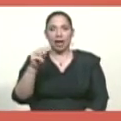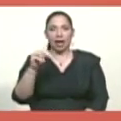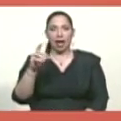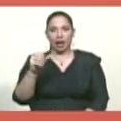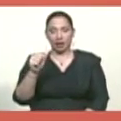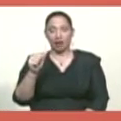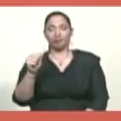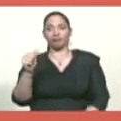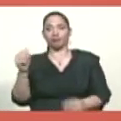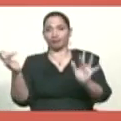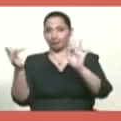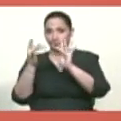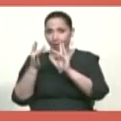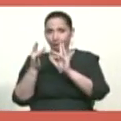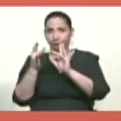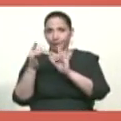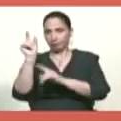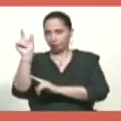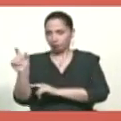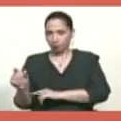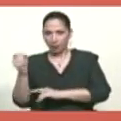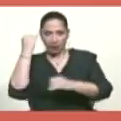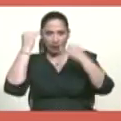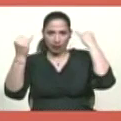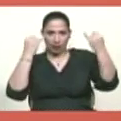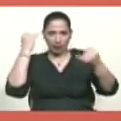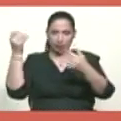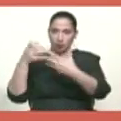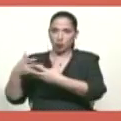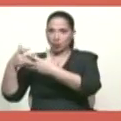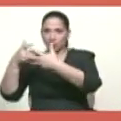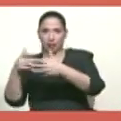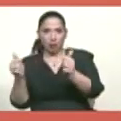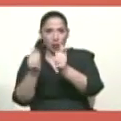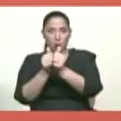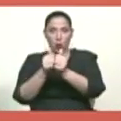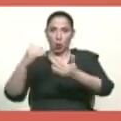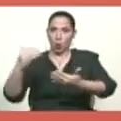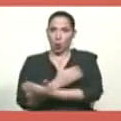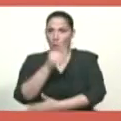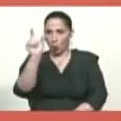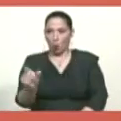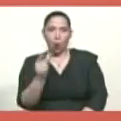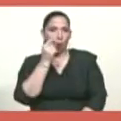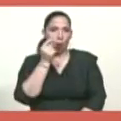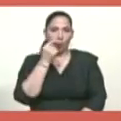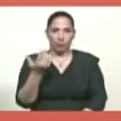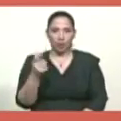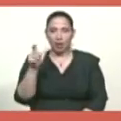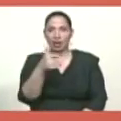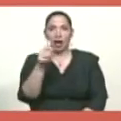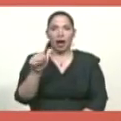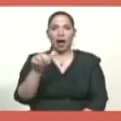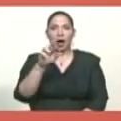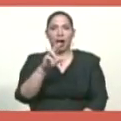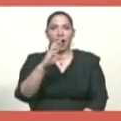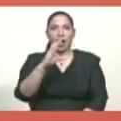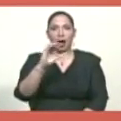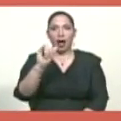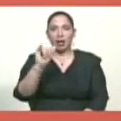la Agencia Central de Inteligencia norteamericana con este golpista García Palomo.